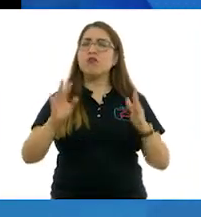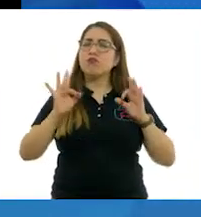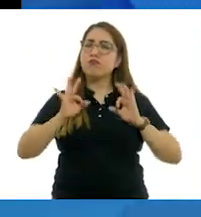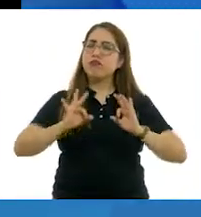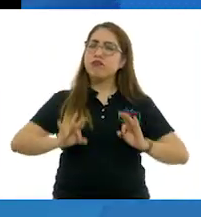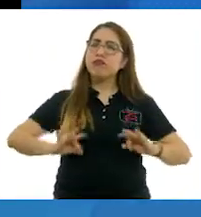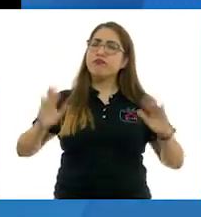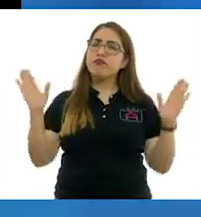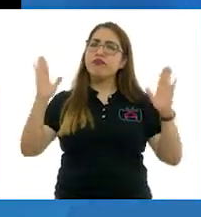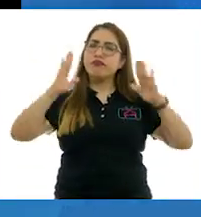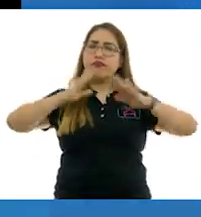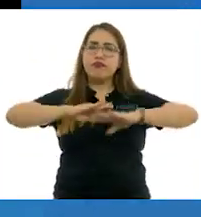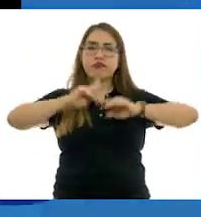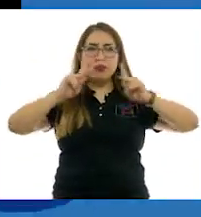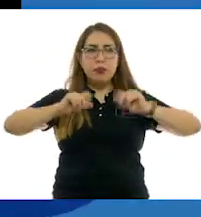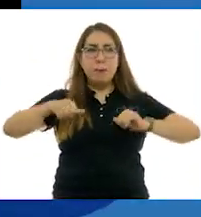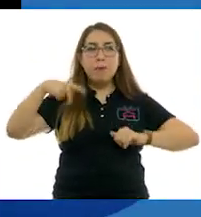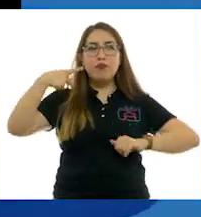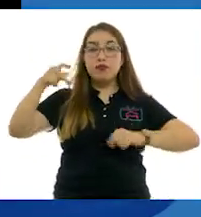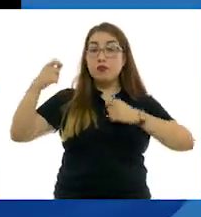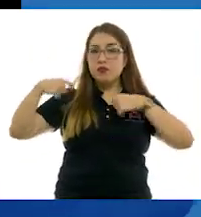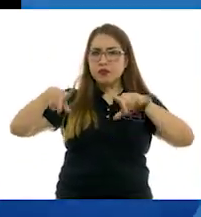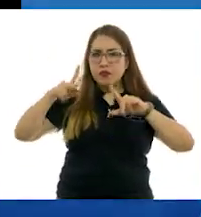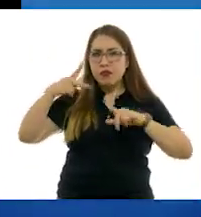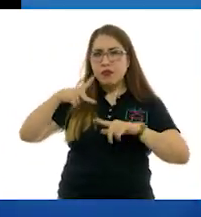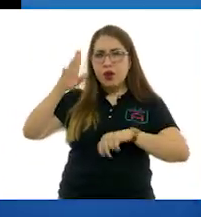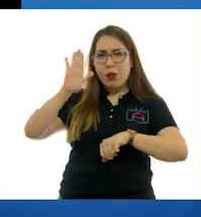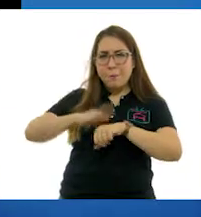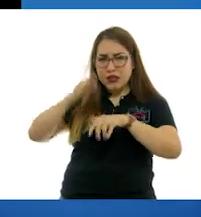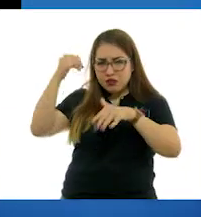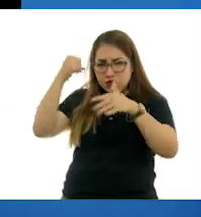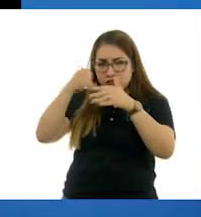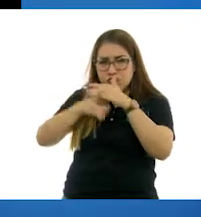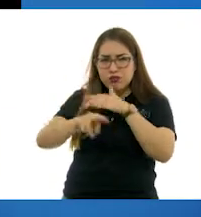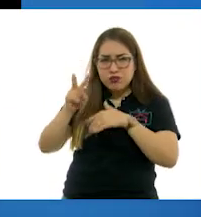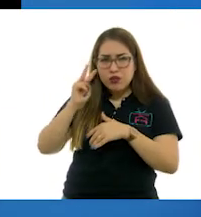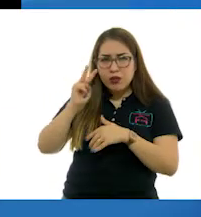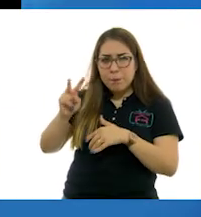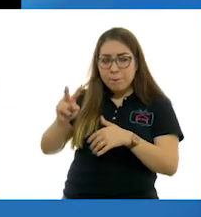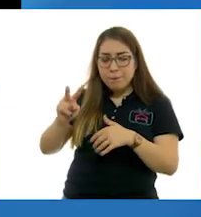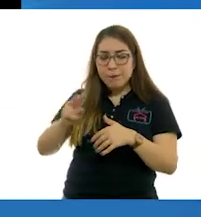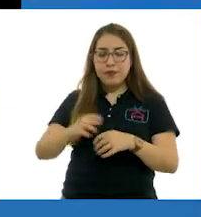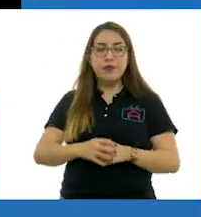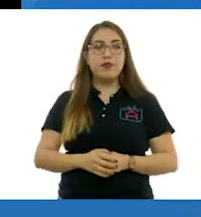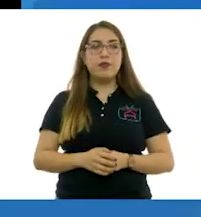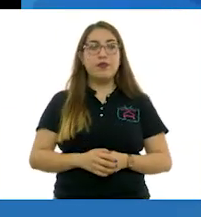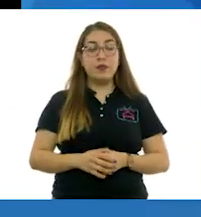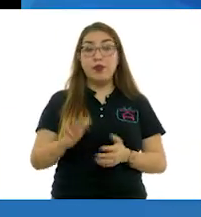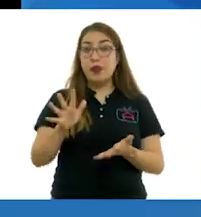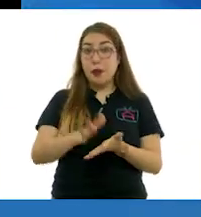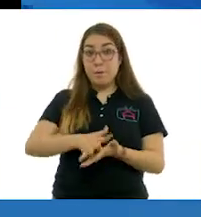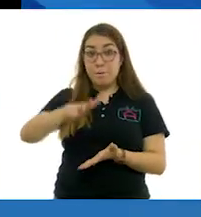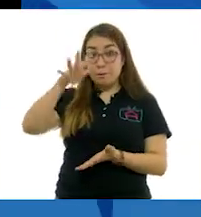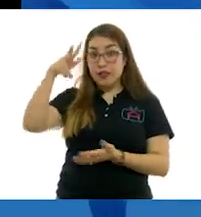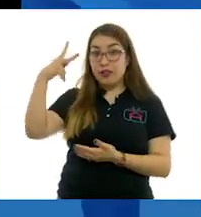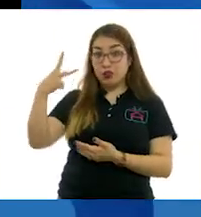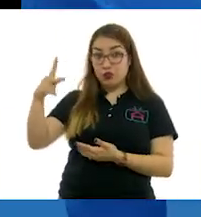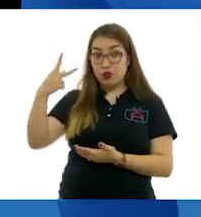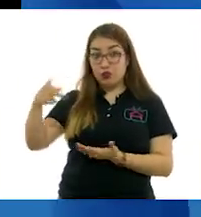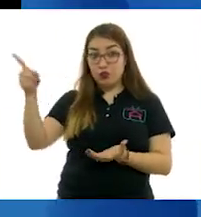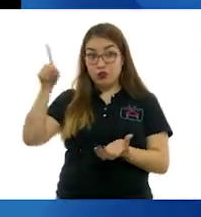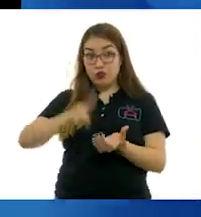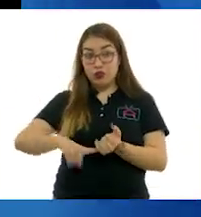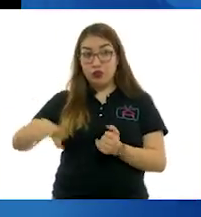de sus cuadros. Pero si observamos bien su obra, descubriremos que, en su mayoría, los espacios en ella